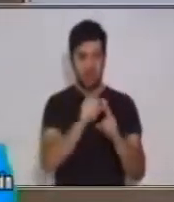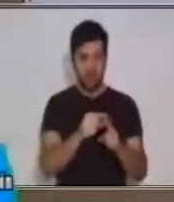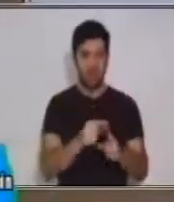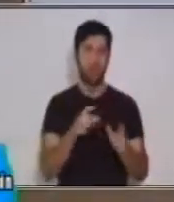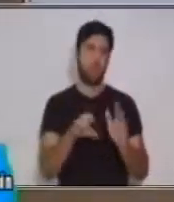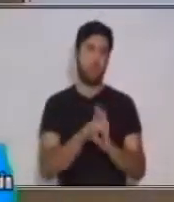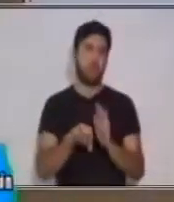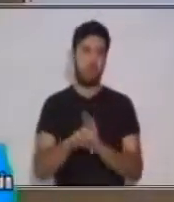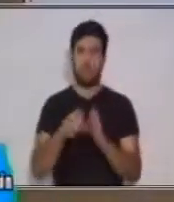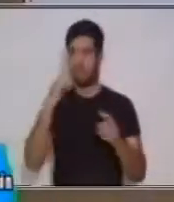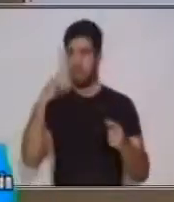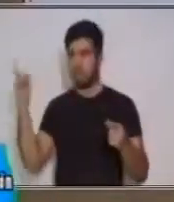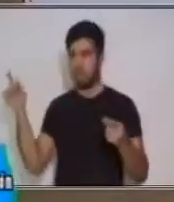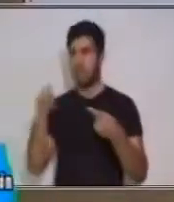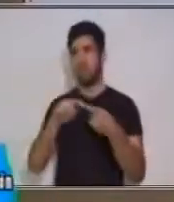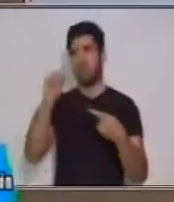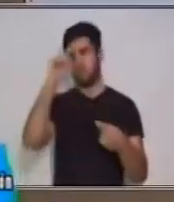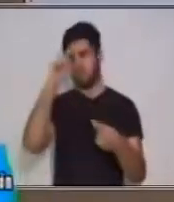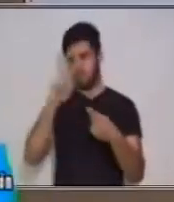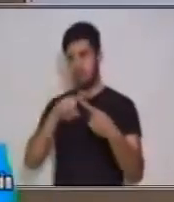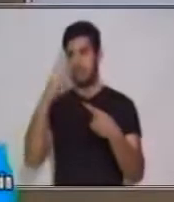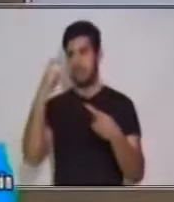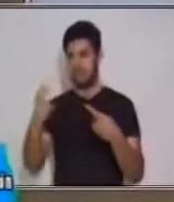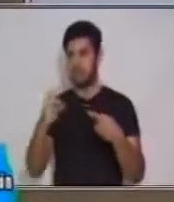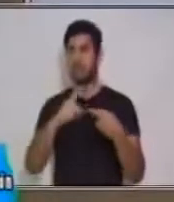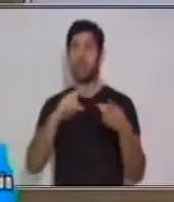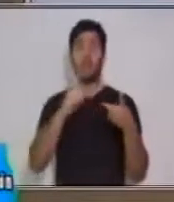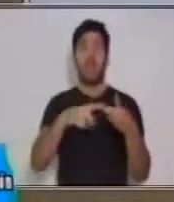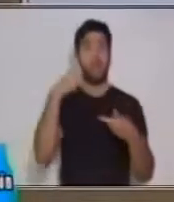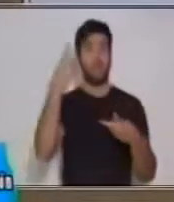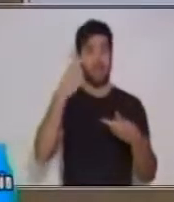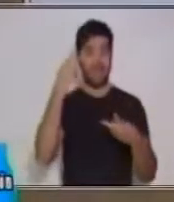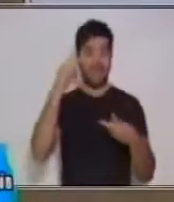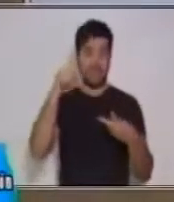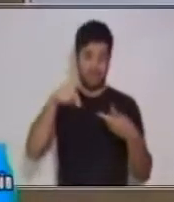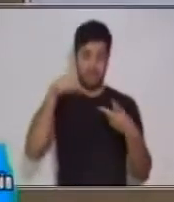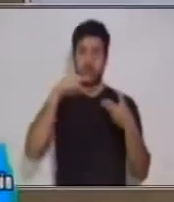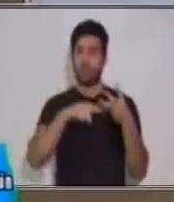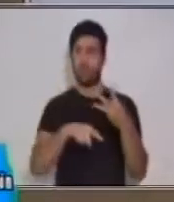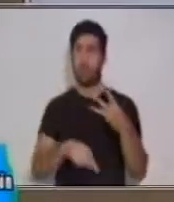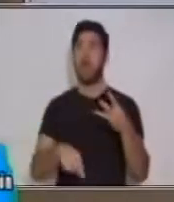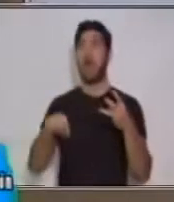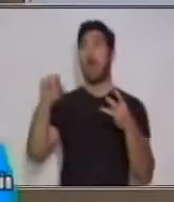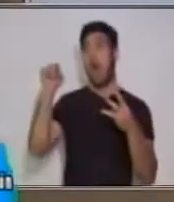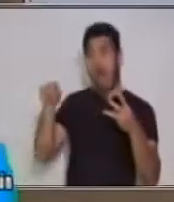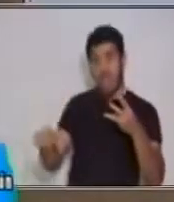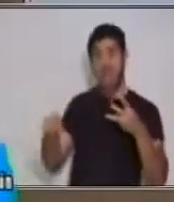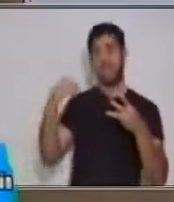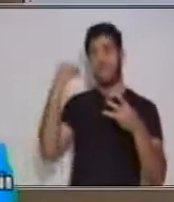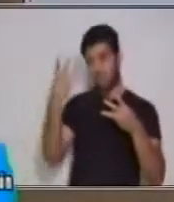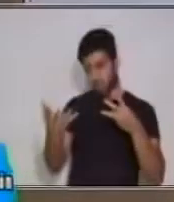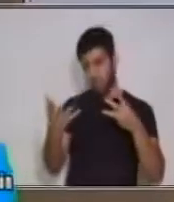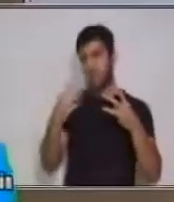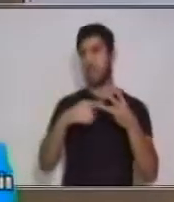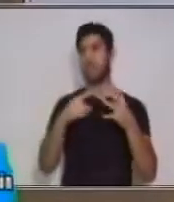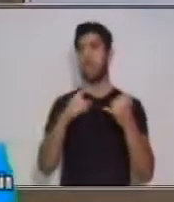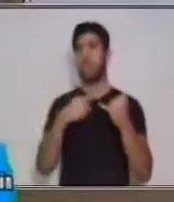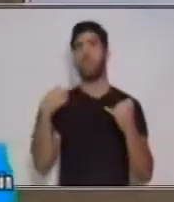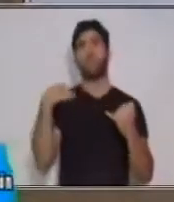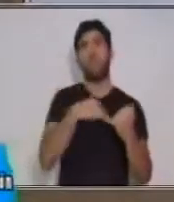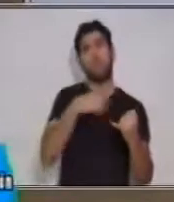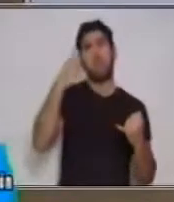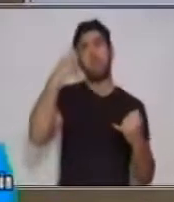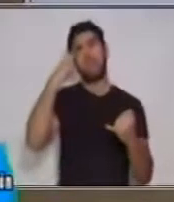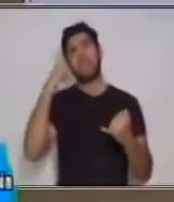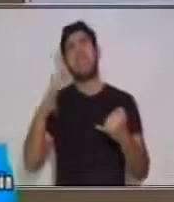tanto, por estas razones, de ahí que, podemos inferir que,